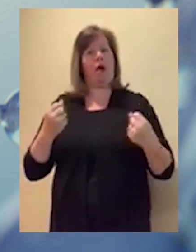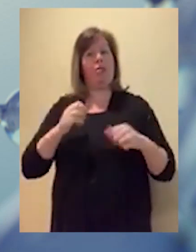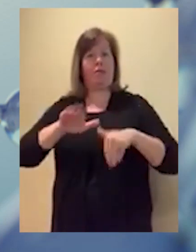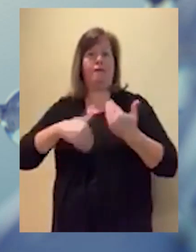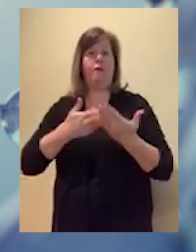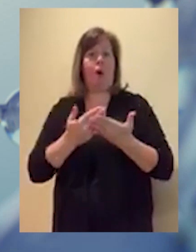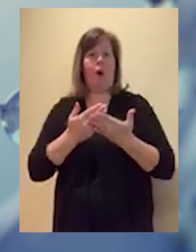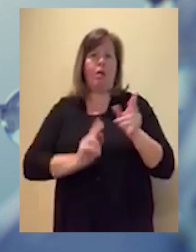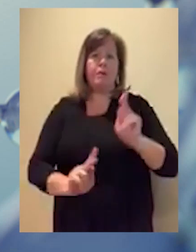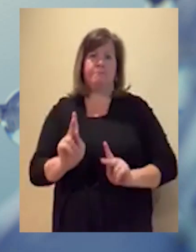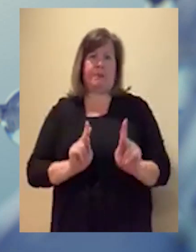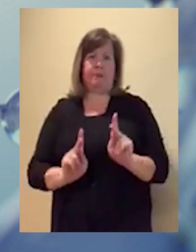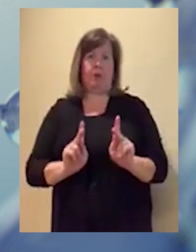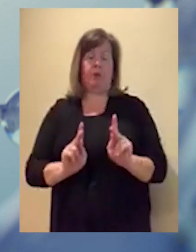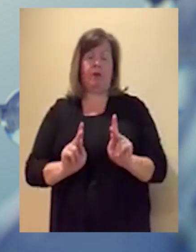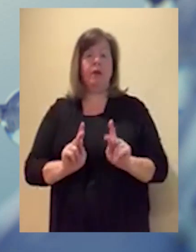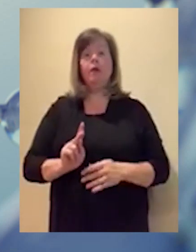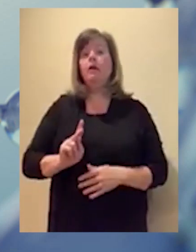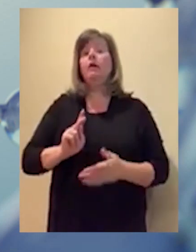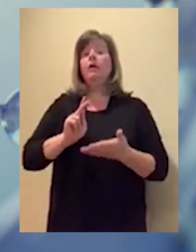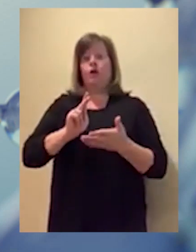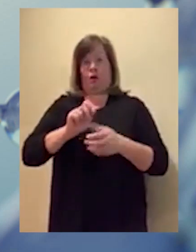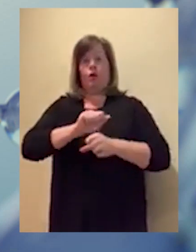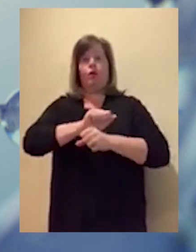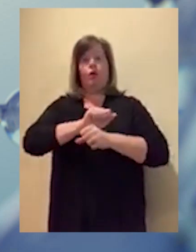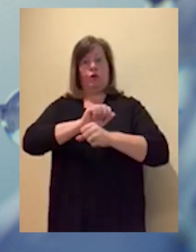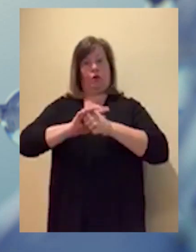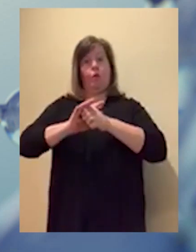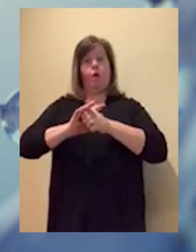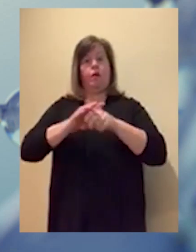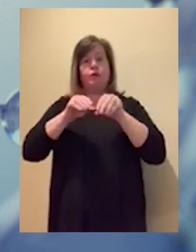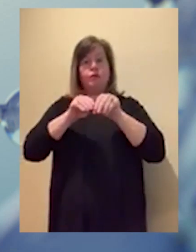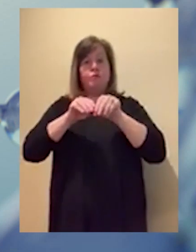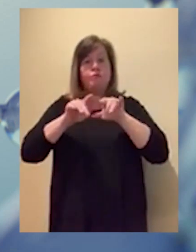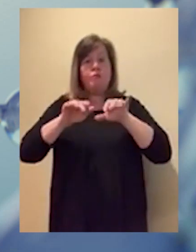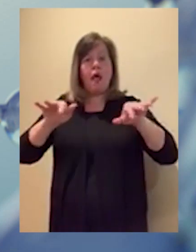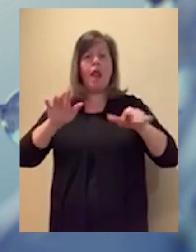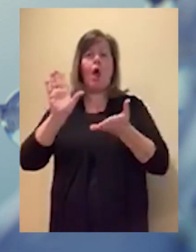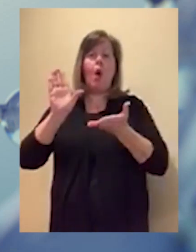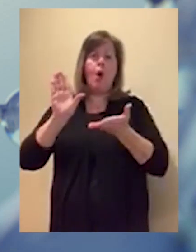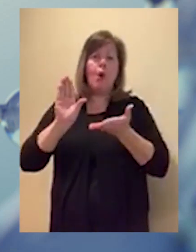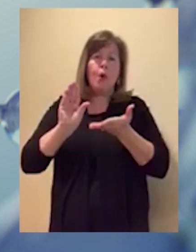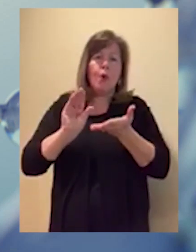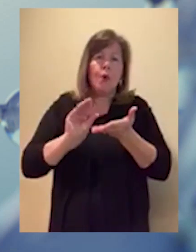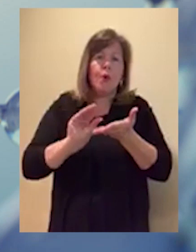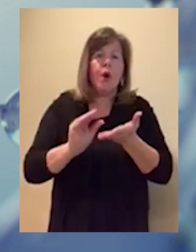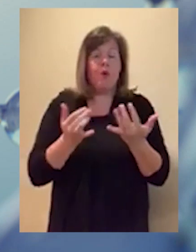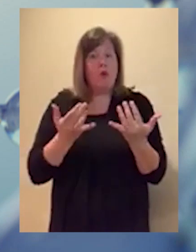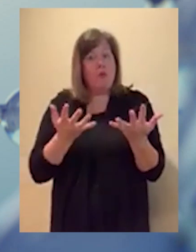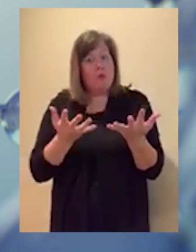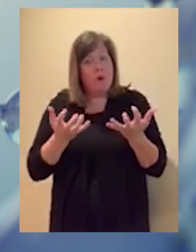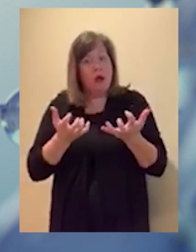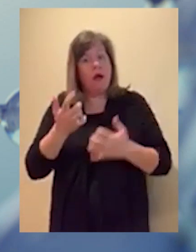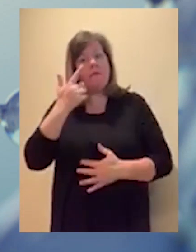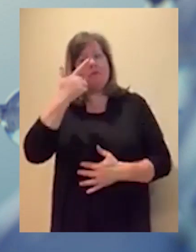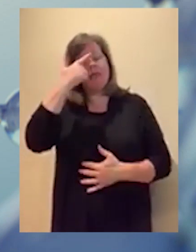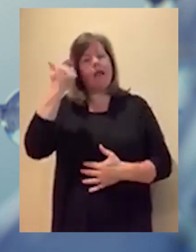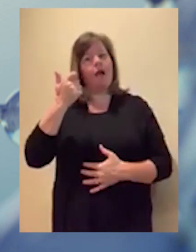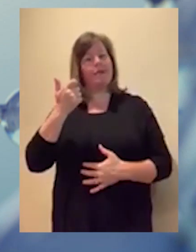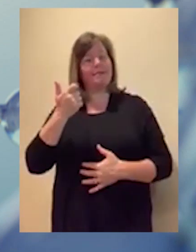rastrazando la propagación de COVID-19, ganando tiempo para que la ciencia desarrolle la vacuna y para desarrollar